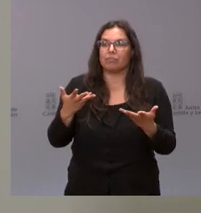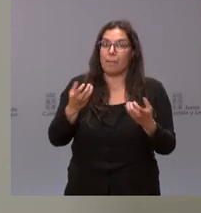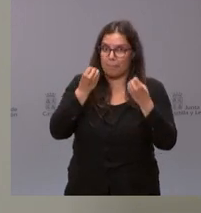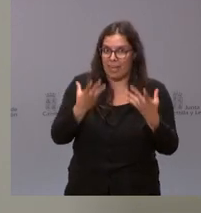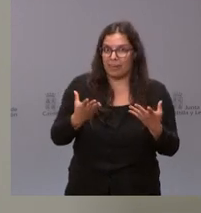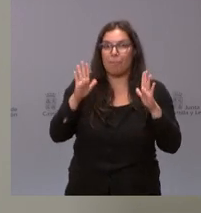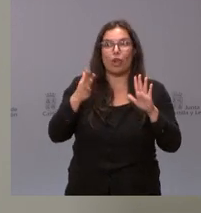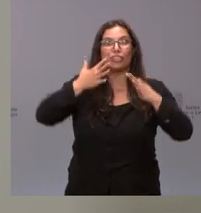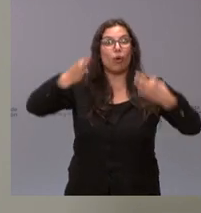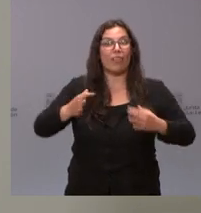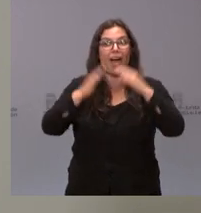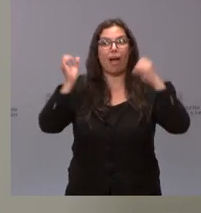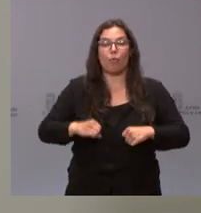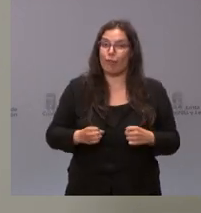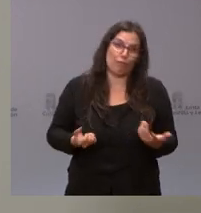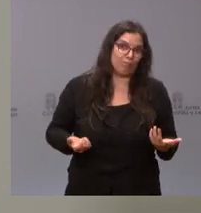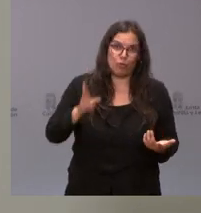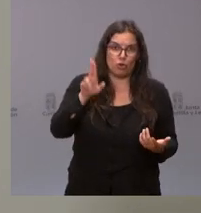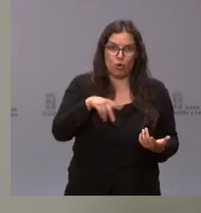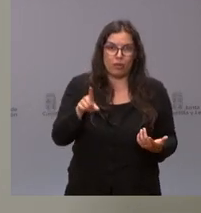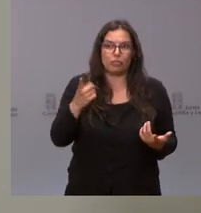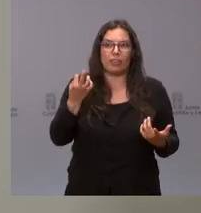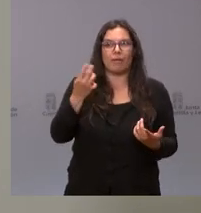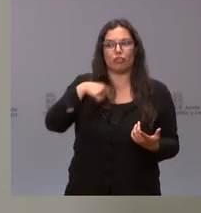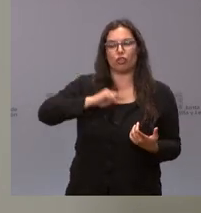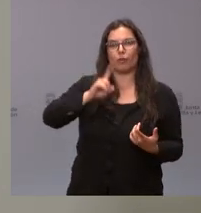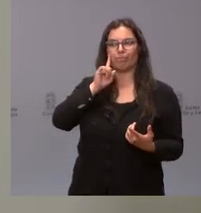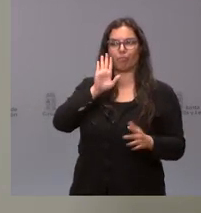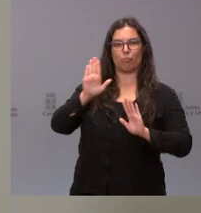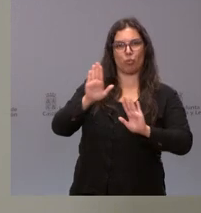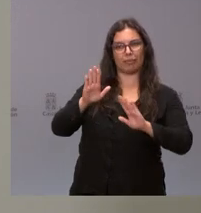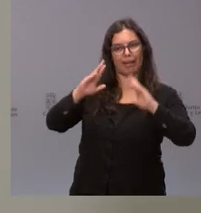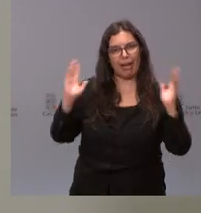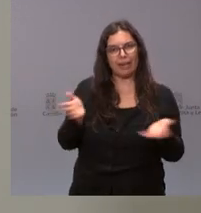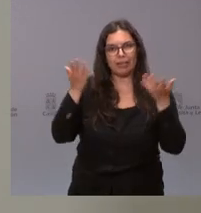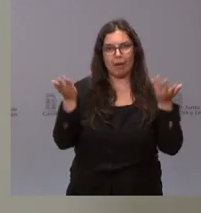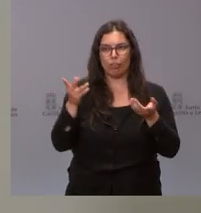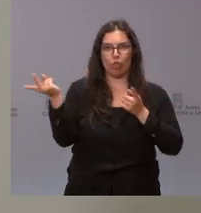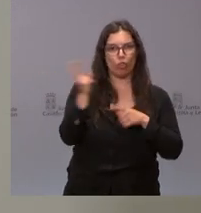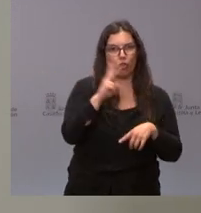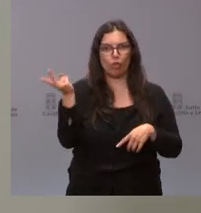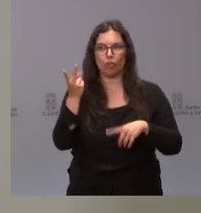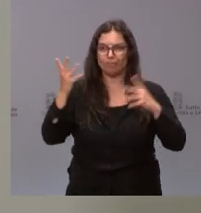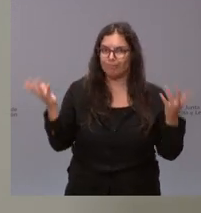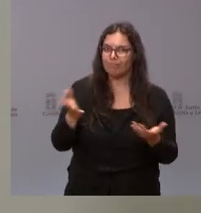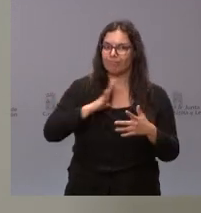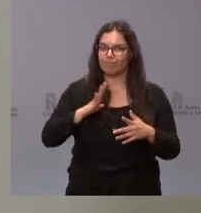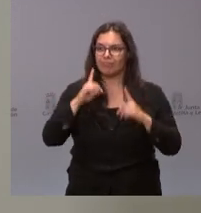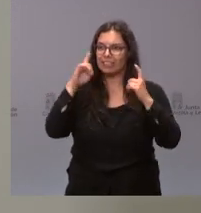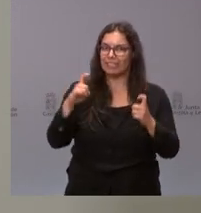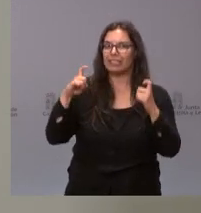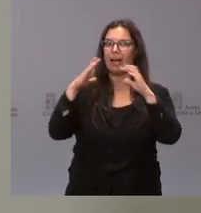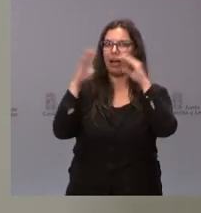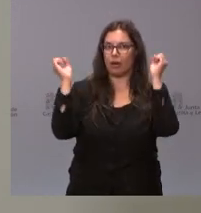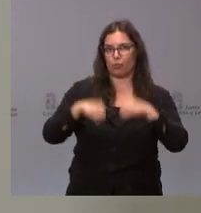y por tanto tenemos que ser también muy prudentes seguir animando a las partes invitándolas a que este acuerdo se pueda